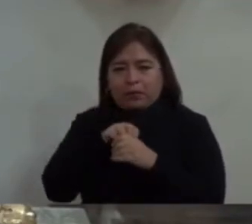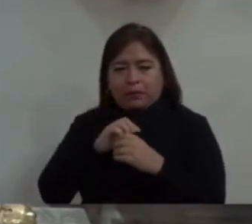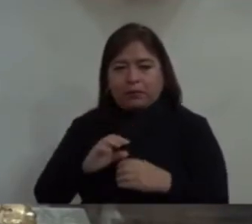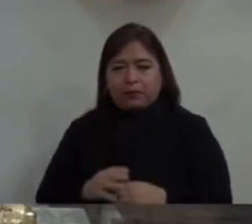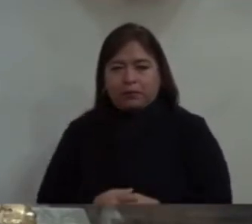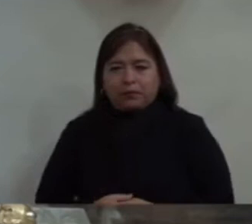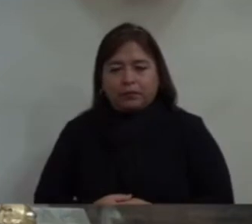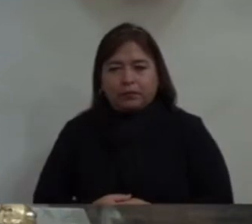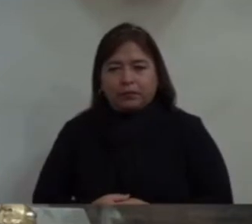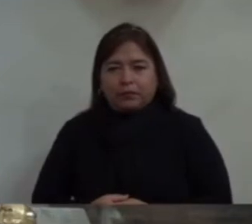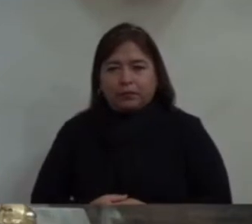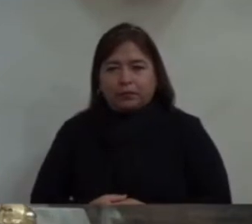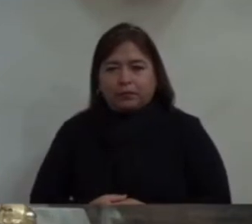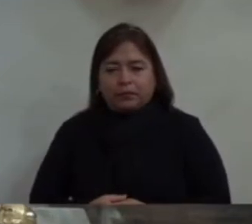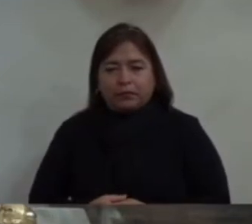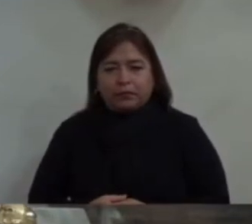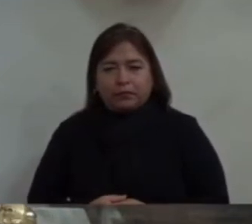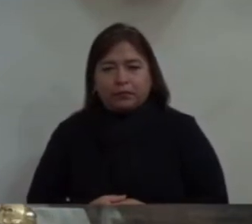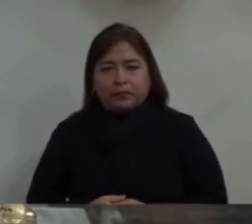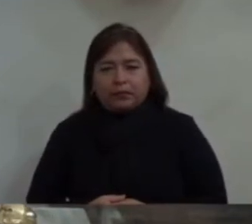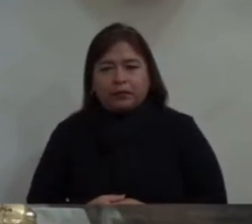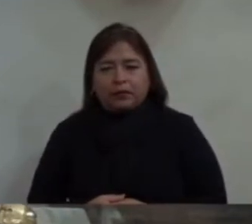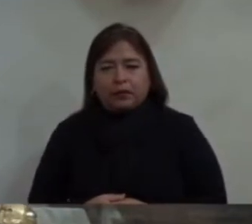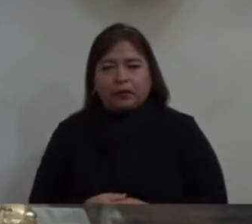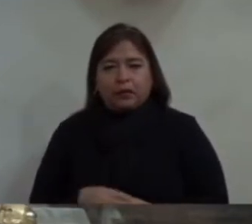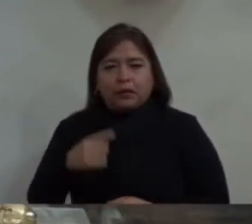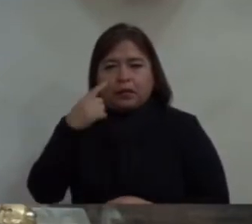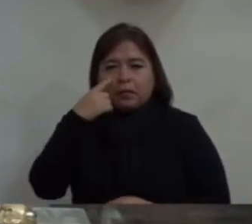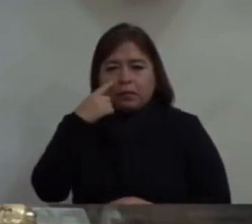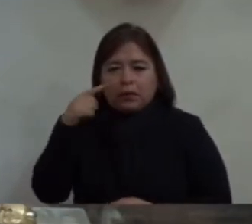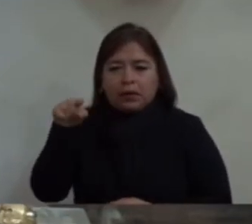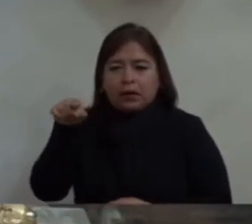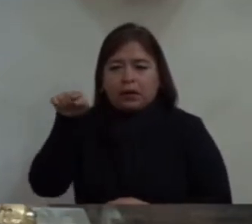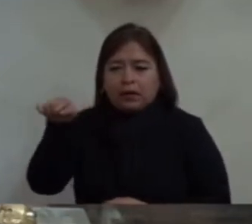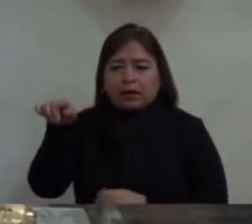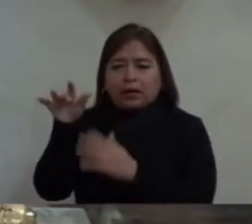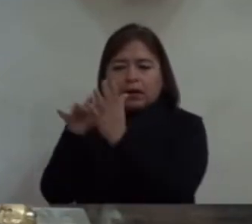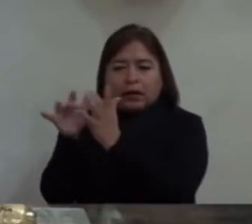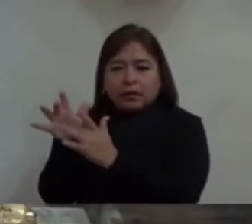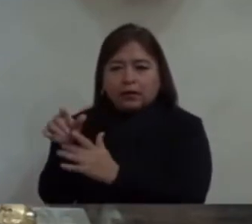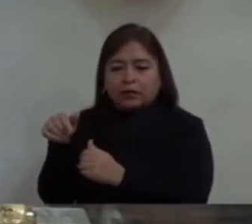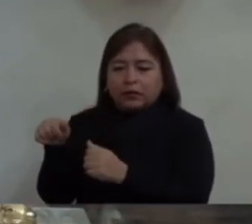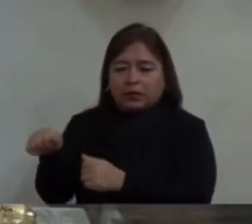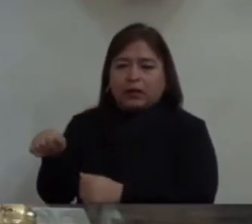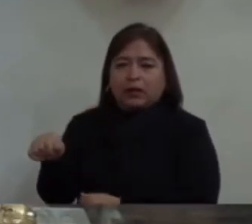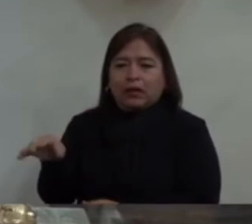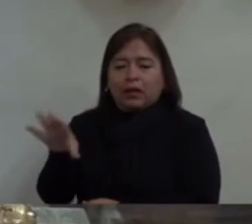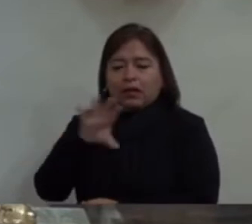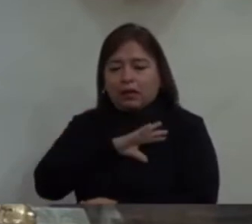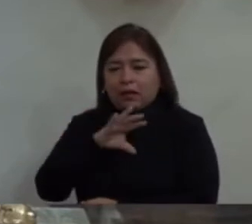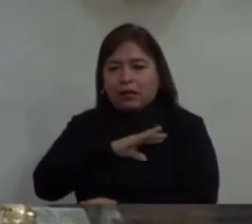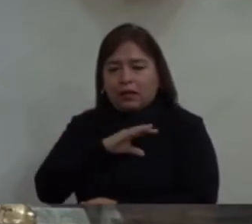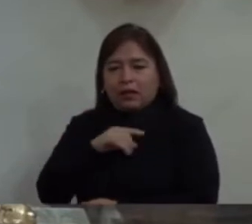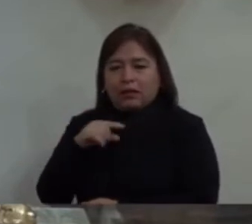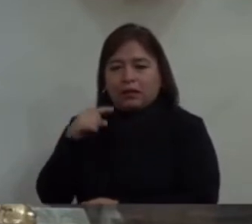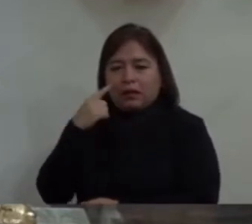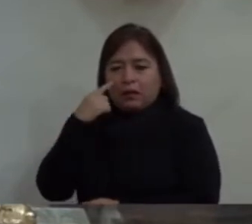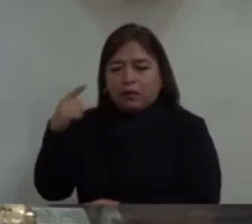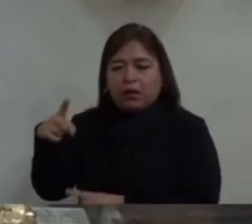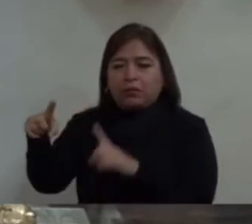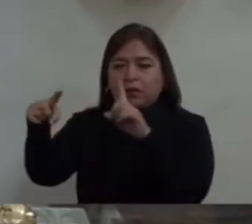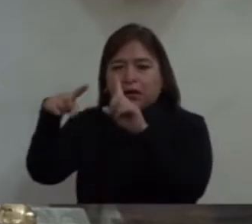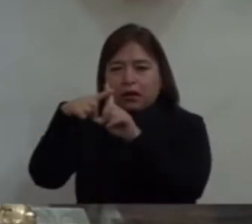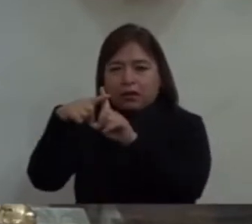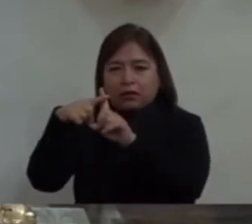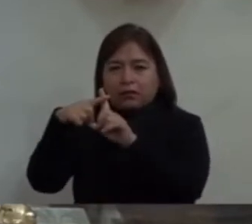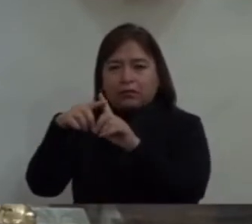impactante mirar al consentido de Dios en la cruz. No